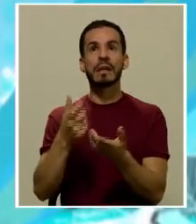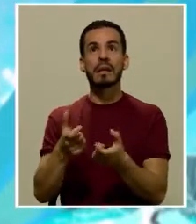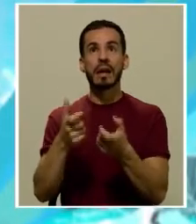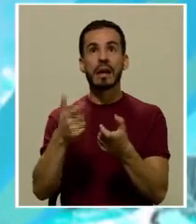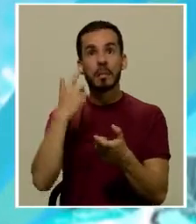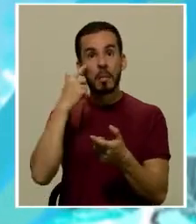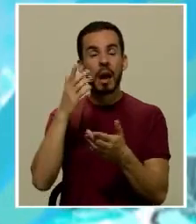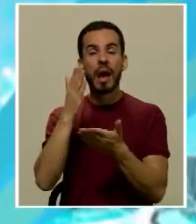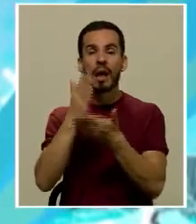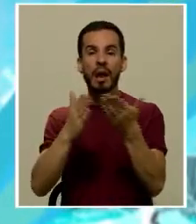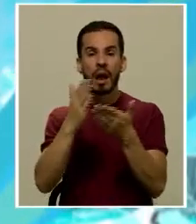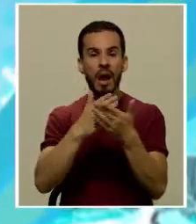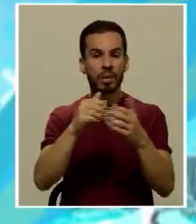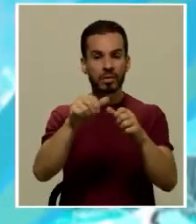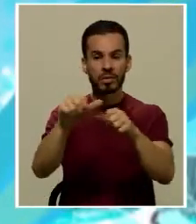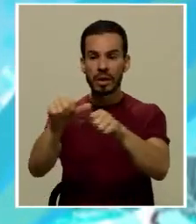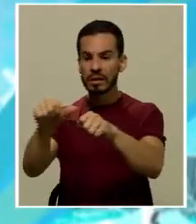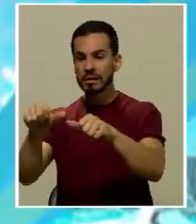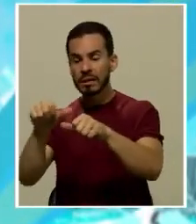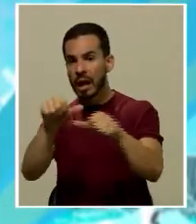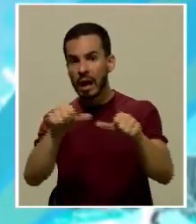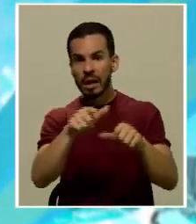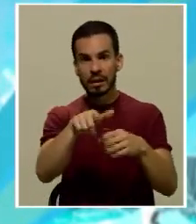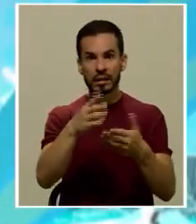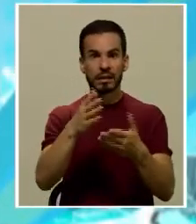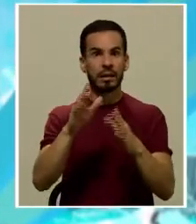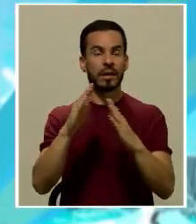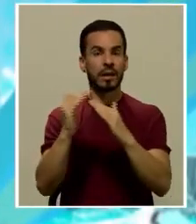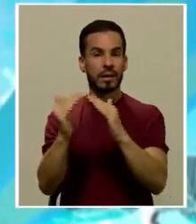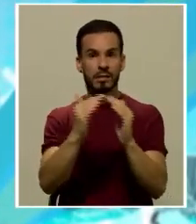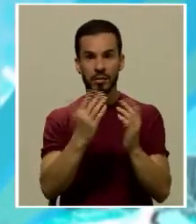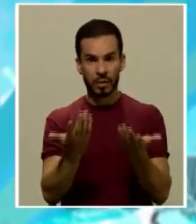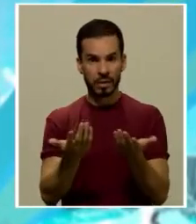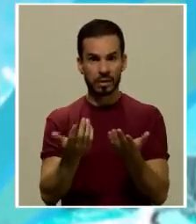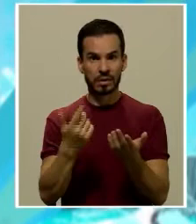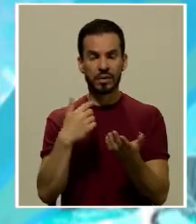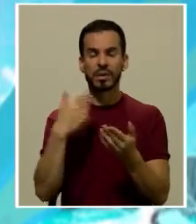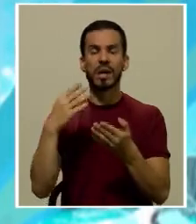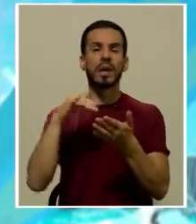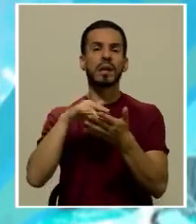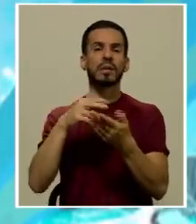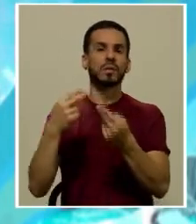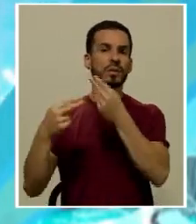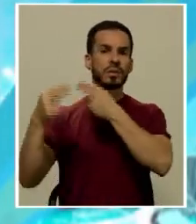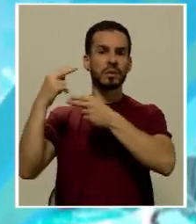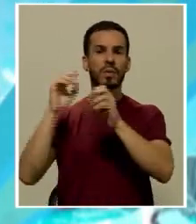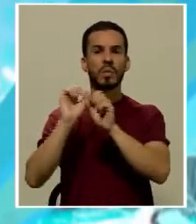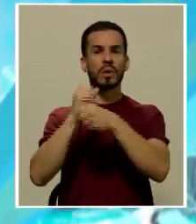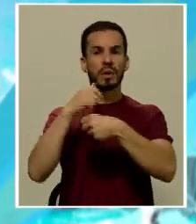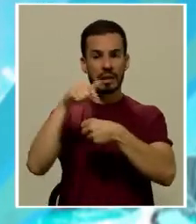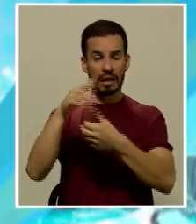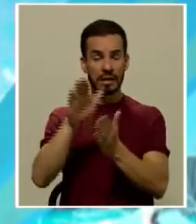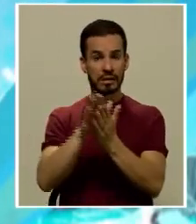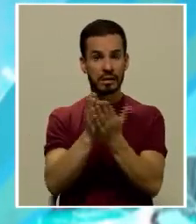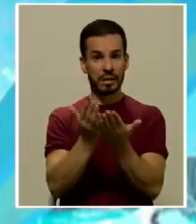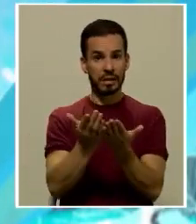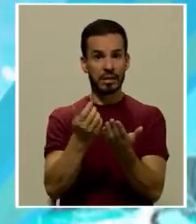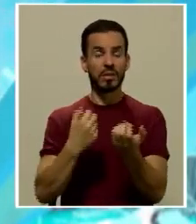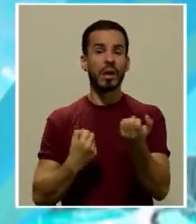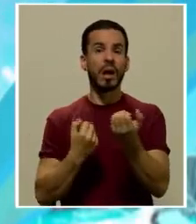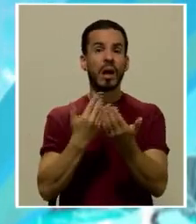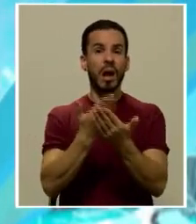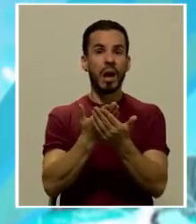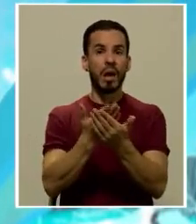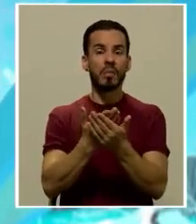garantías para ciertos sectores de la población. Quiero decir, los estudios históricos como los que se realizan en este texto, en los